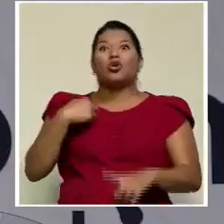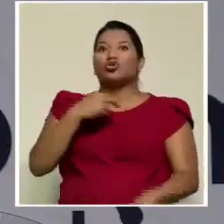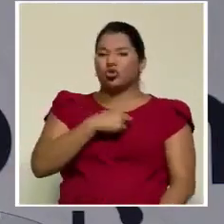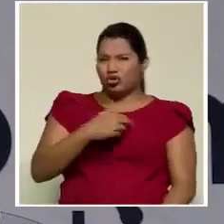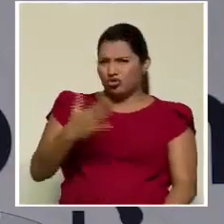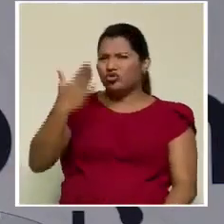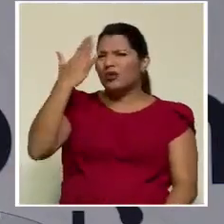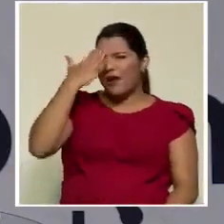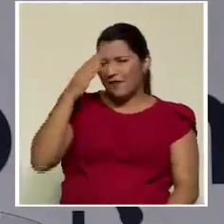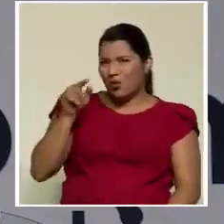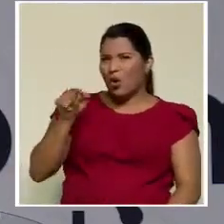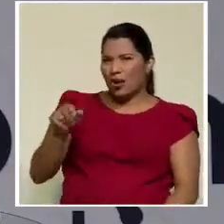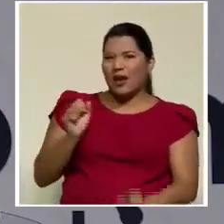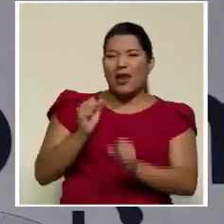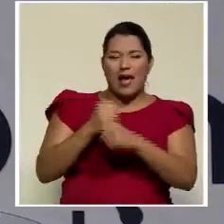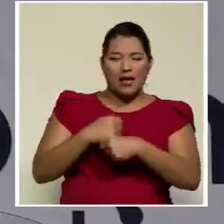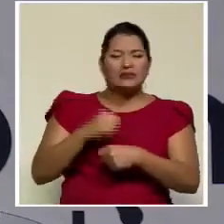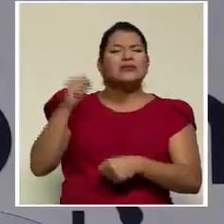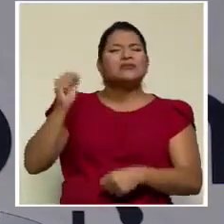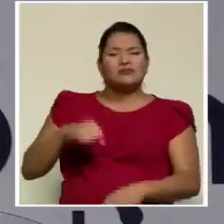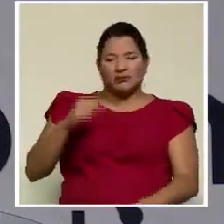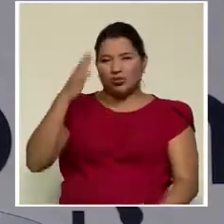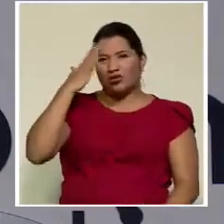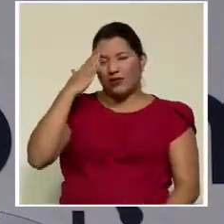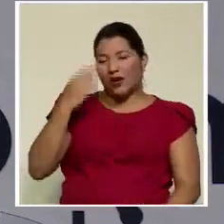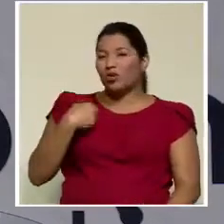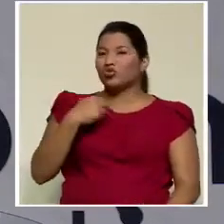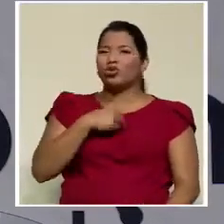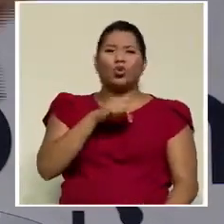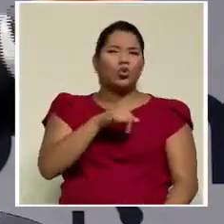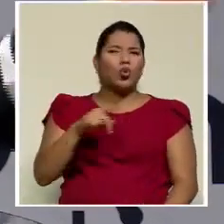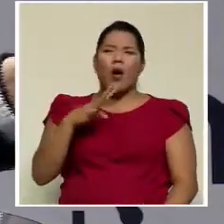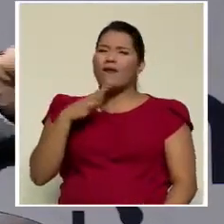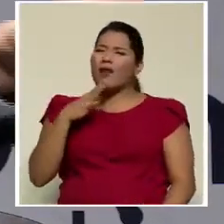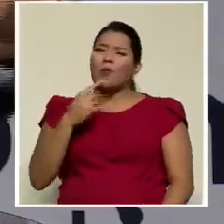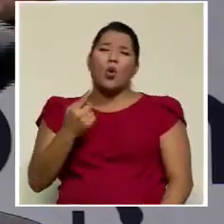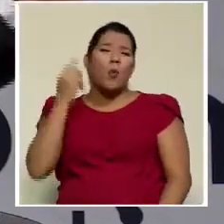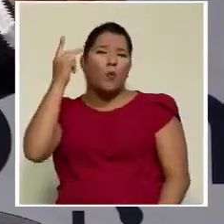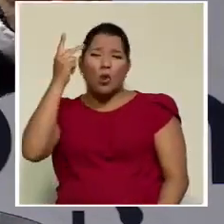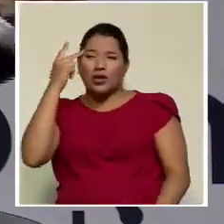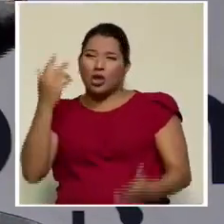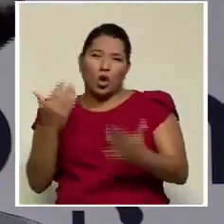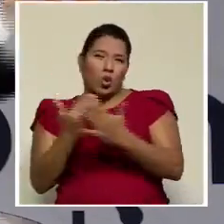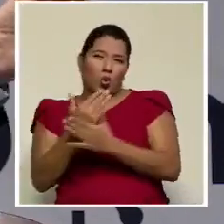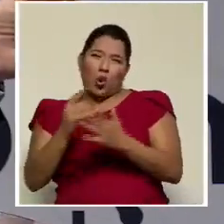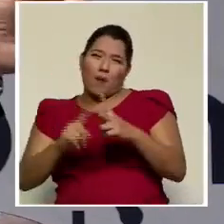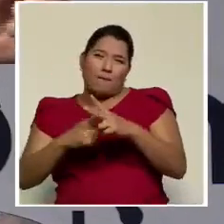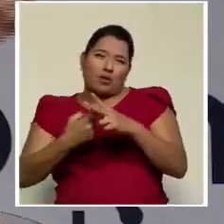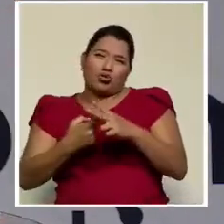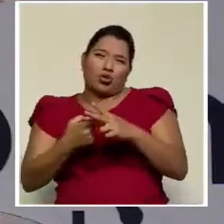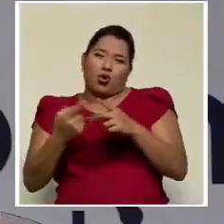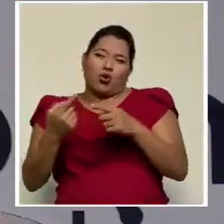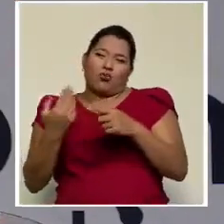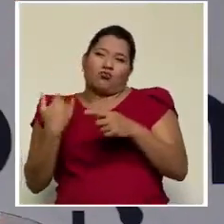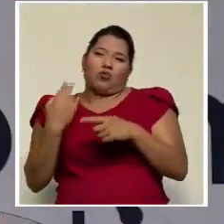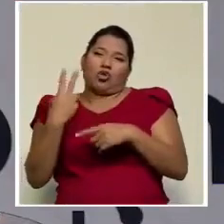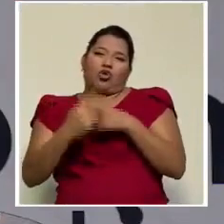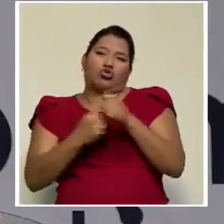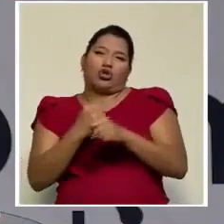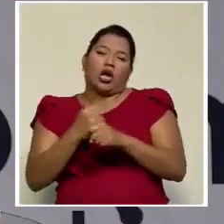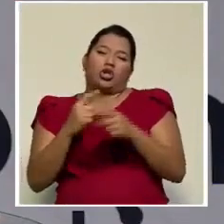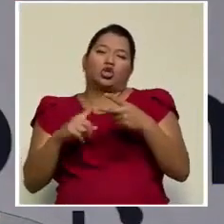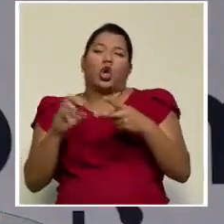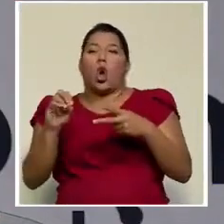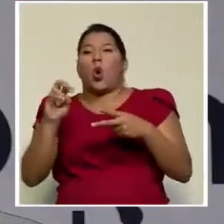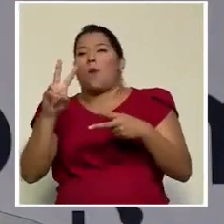sabía lo que estaba haciendo, lo sabía. No estamos hablando de un político que empezó hace dos años, ni hace diez, ni hace veinte. Estamos hablando de una persona